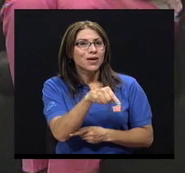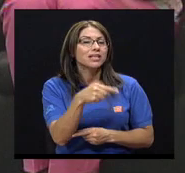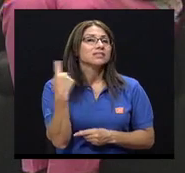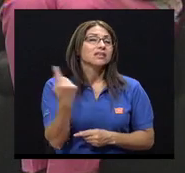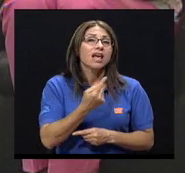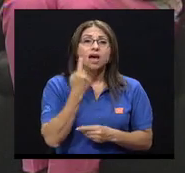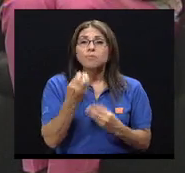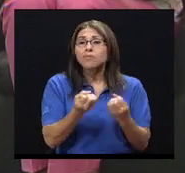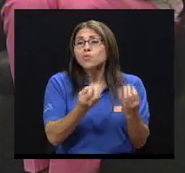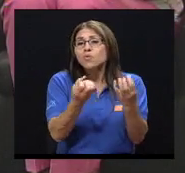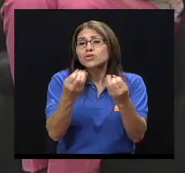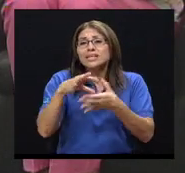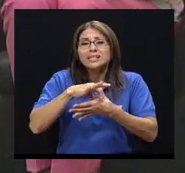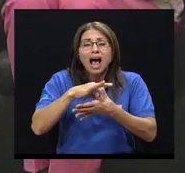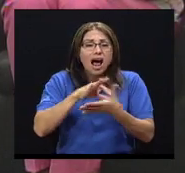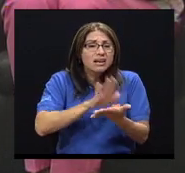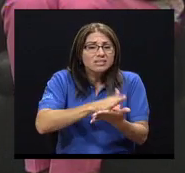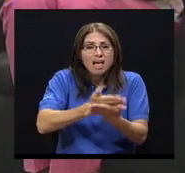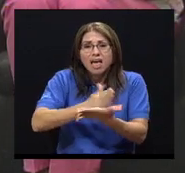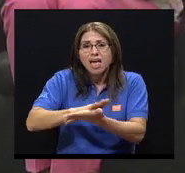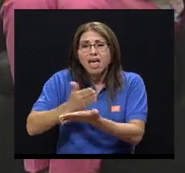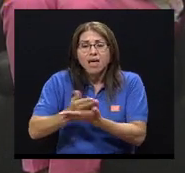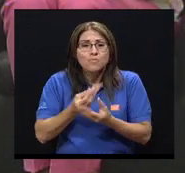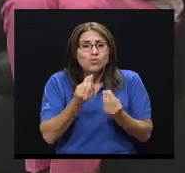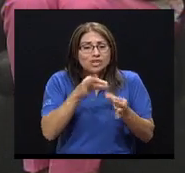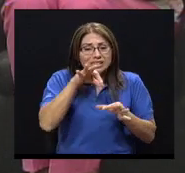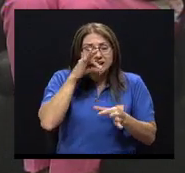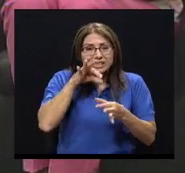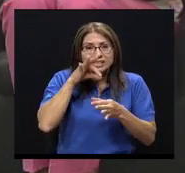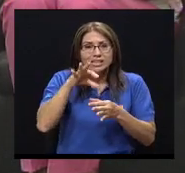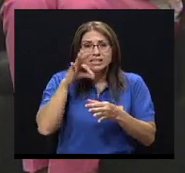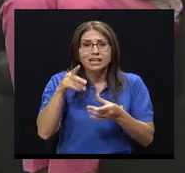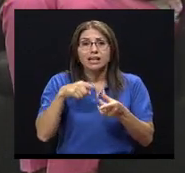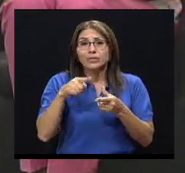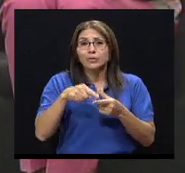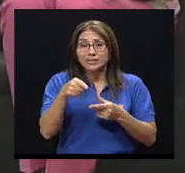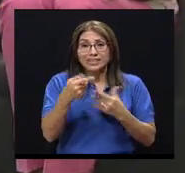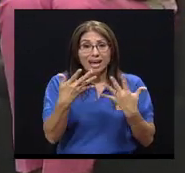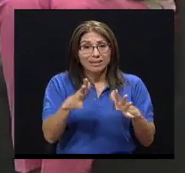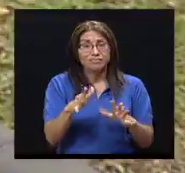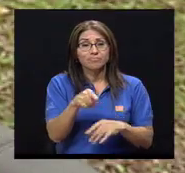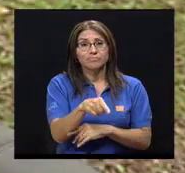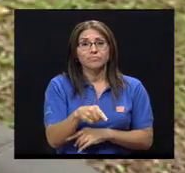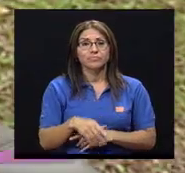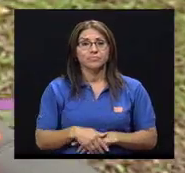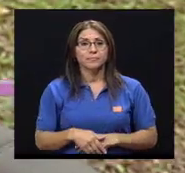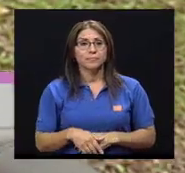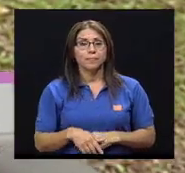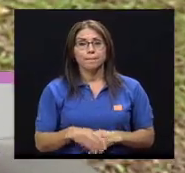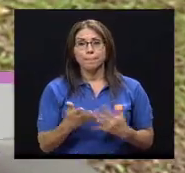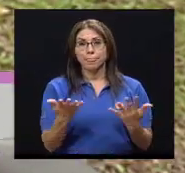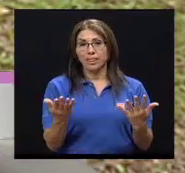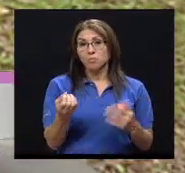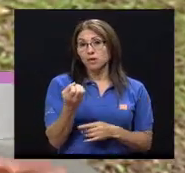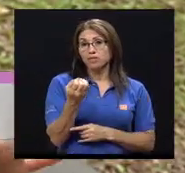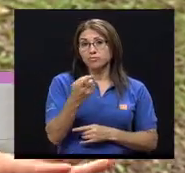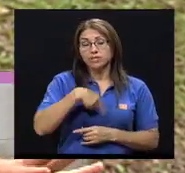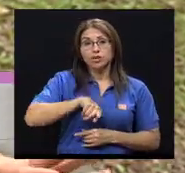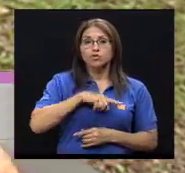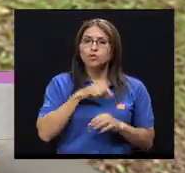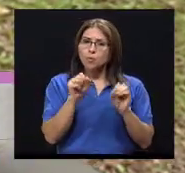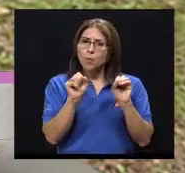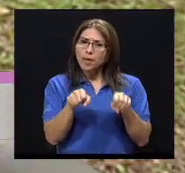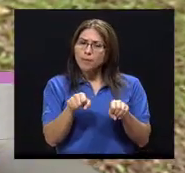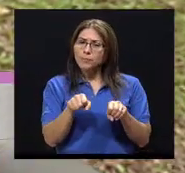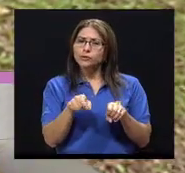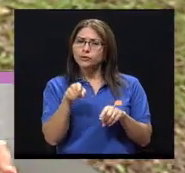de carne, de frituras. Y buscamos también como estos centros que ya dan este tipo de alimentos. Bueno, si podemos entrar ahí, como en